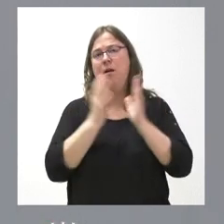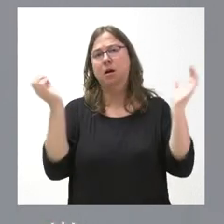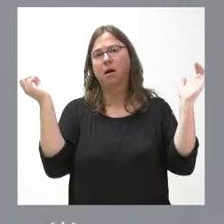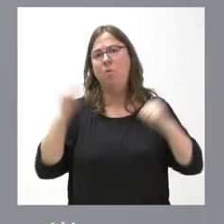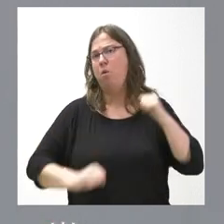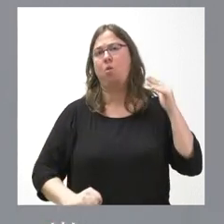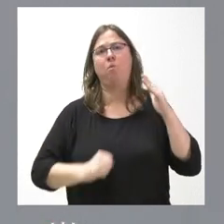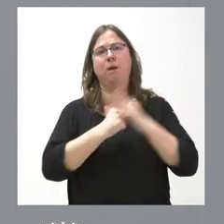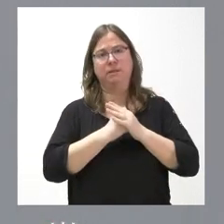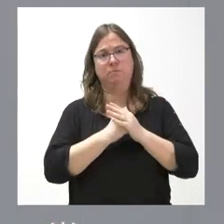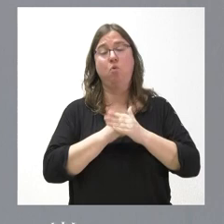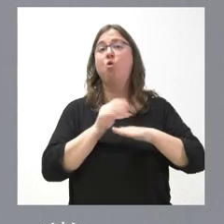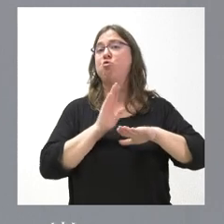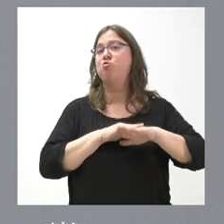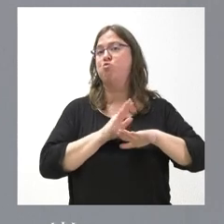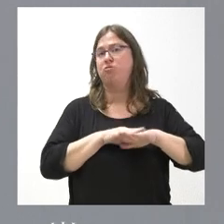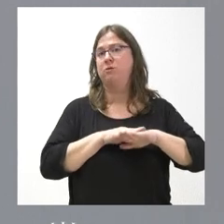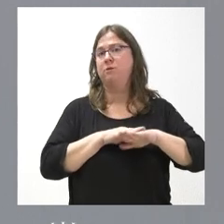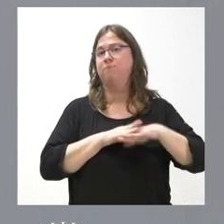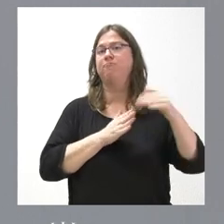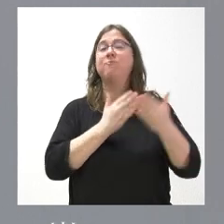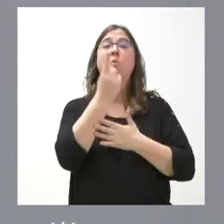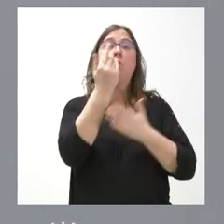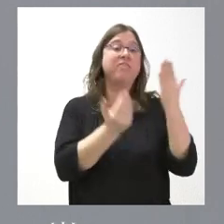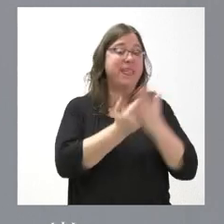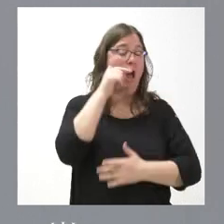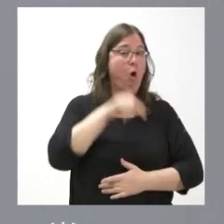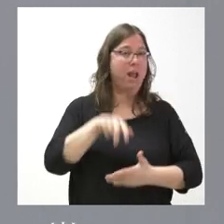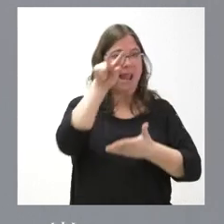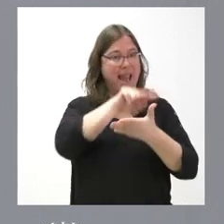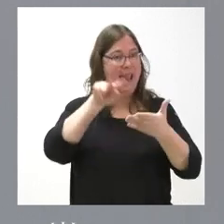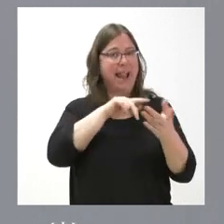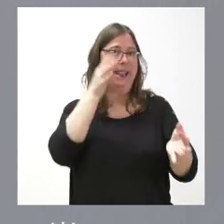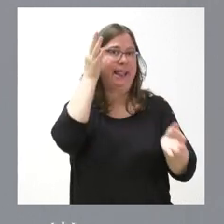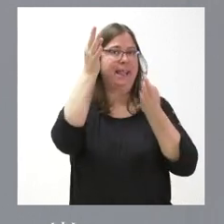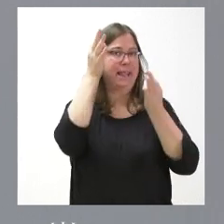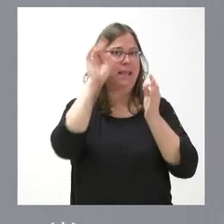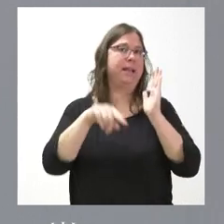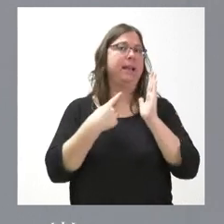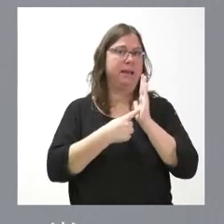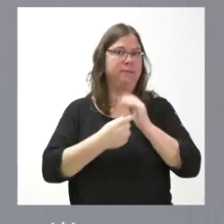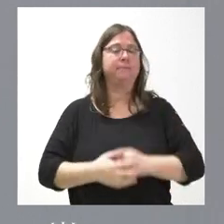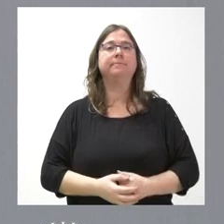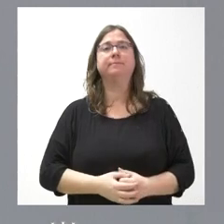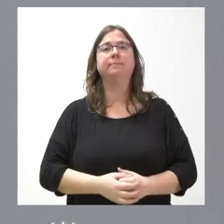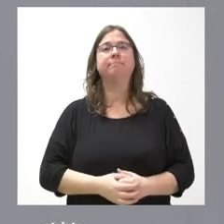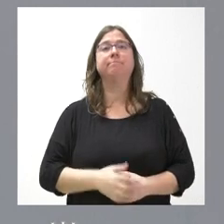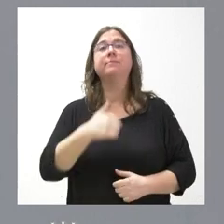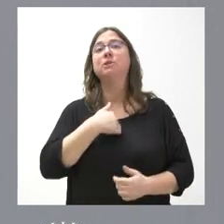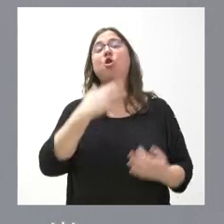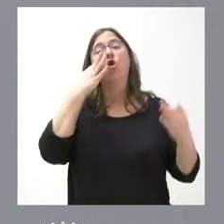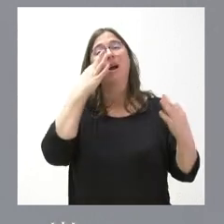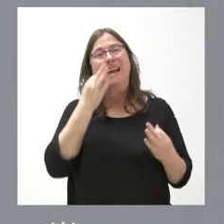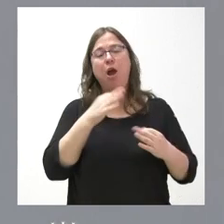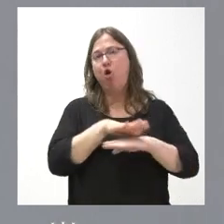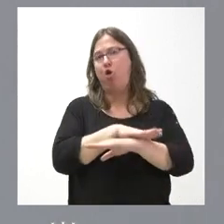y de acuerdo. Por tanto, vamos a darnos el día de hoy para leer con detalle el contenido de la ley y yo creo que el Gobierno seguro que va